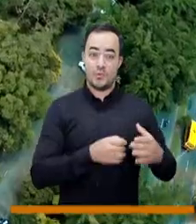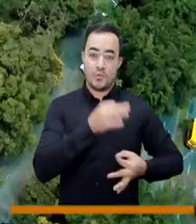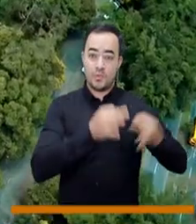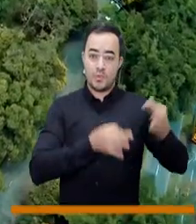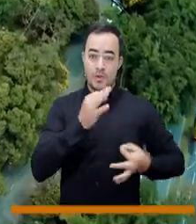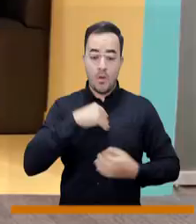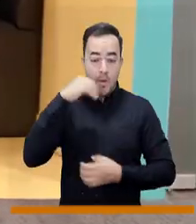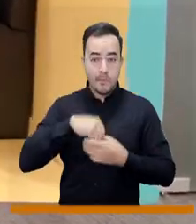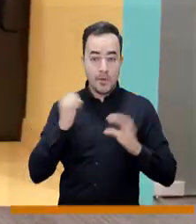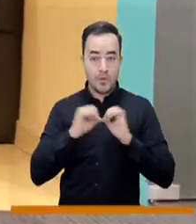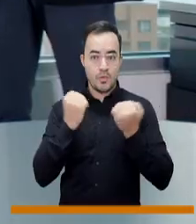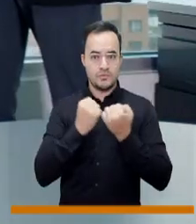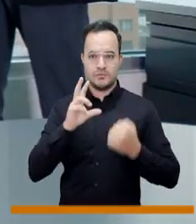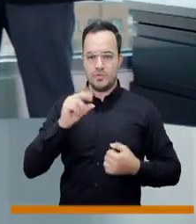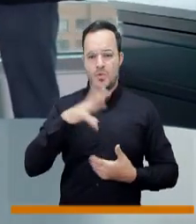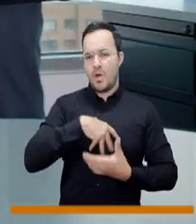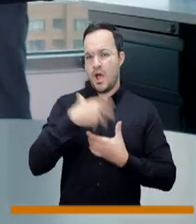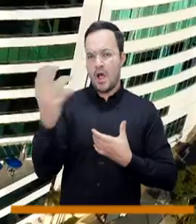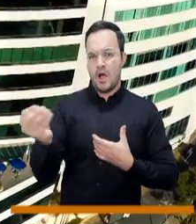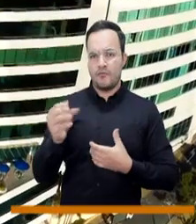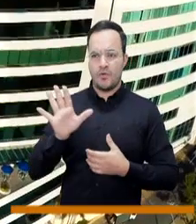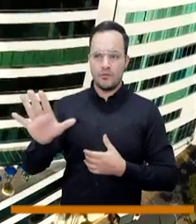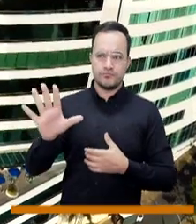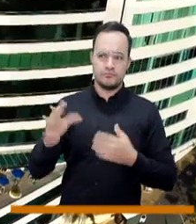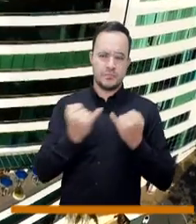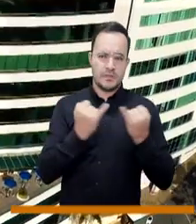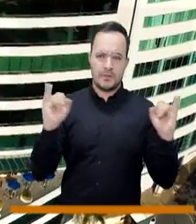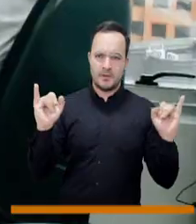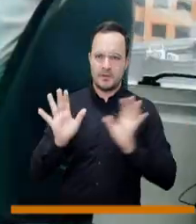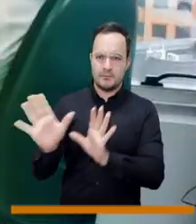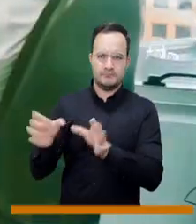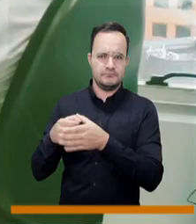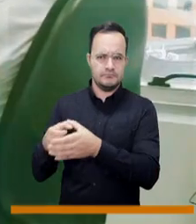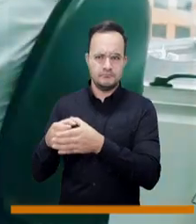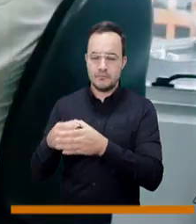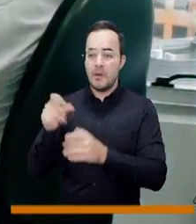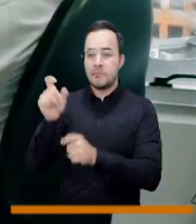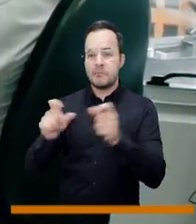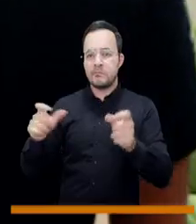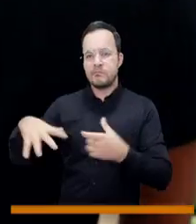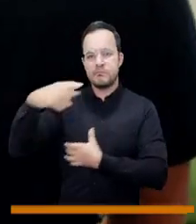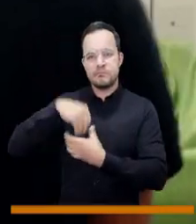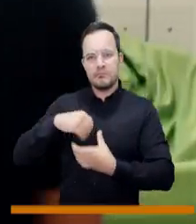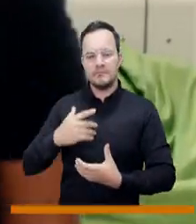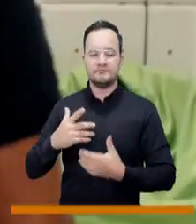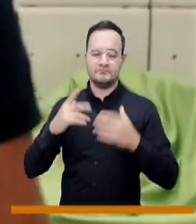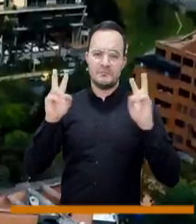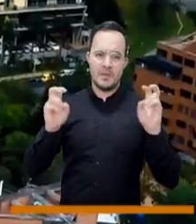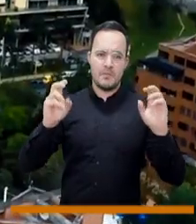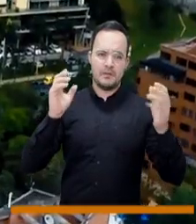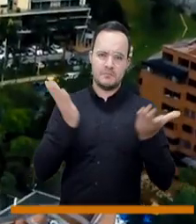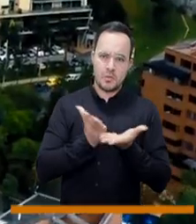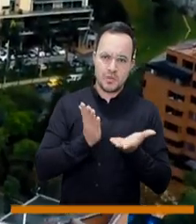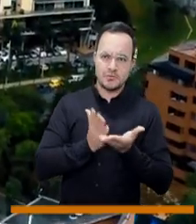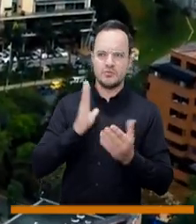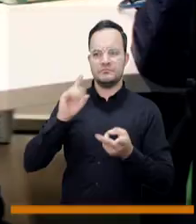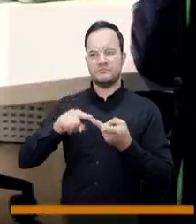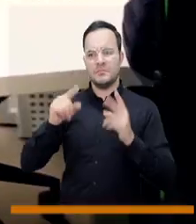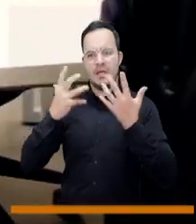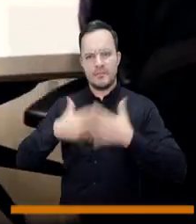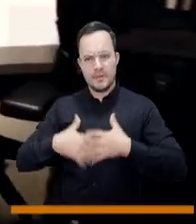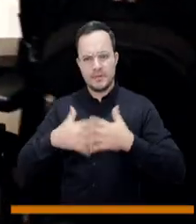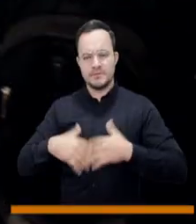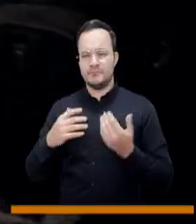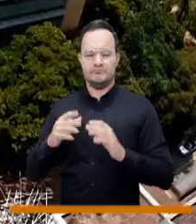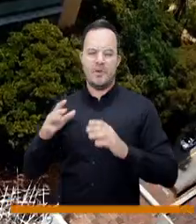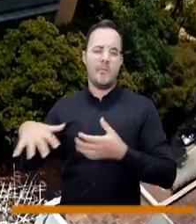que no pertenece al consejo, un jurado independiente compuesto por personalidades del sector educativo, del sector gremial, del sector